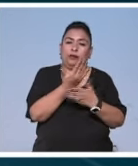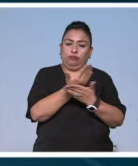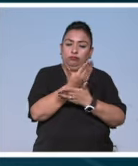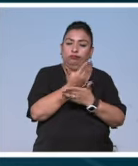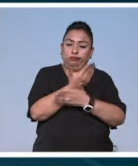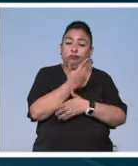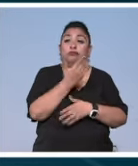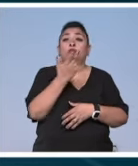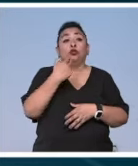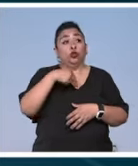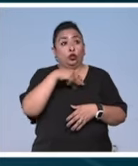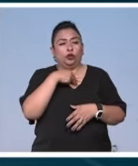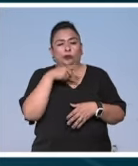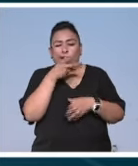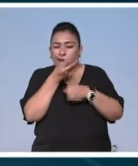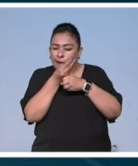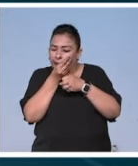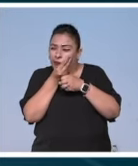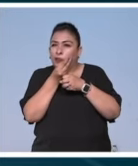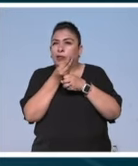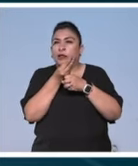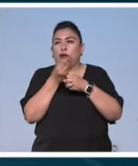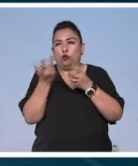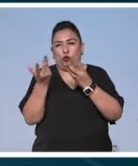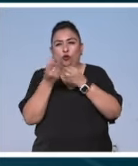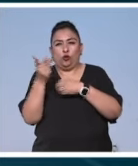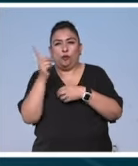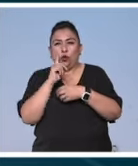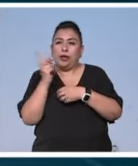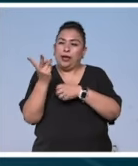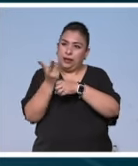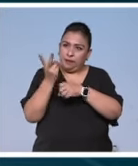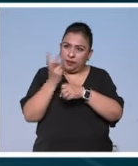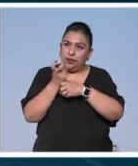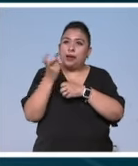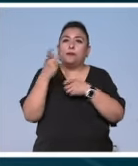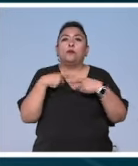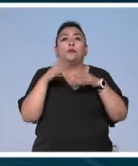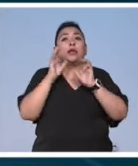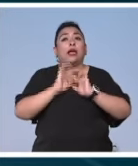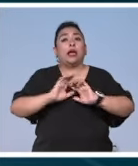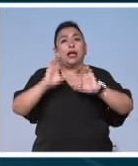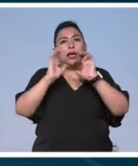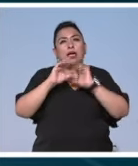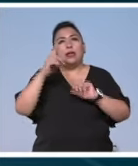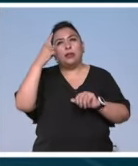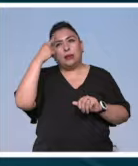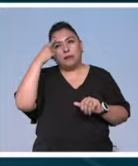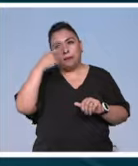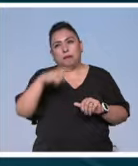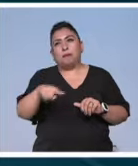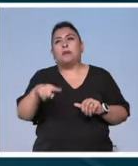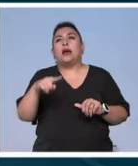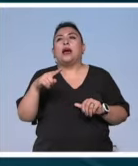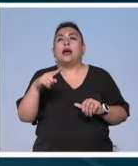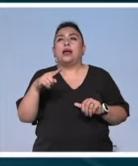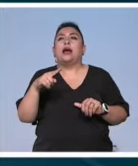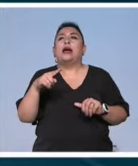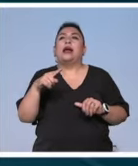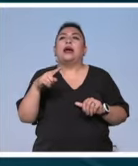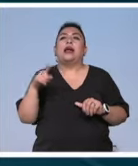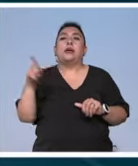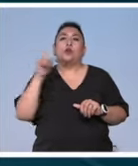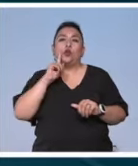y nosotros hacemos los arreglos con ella, invitamos cantantes para que sea Fer como de base más las